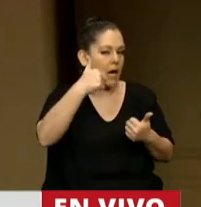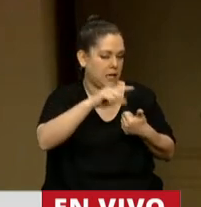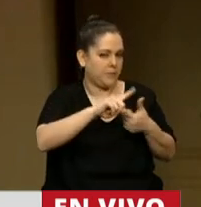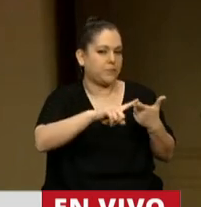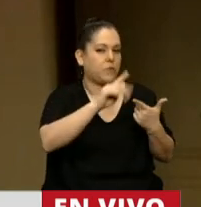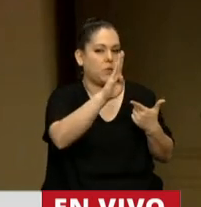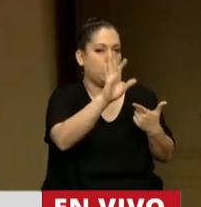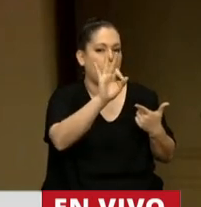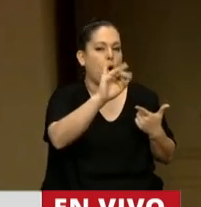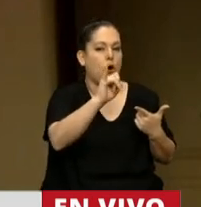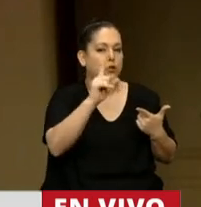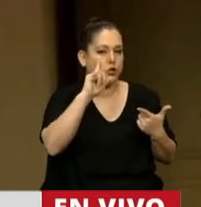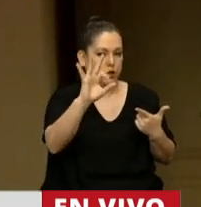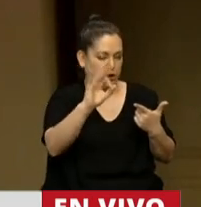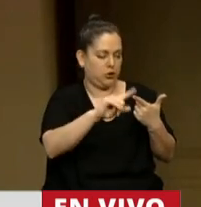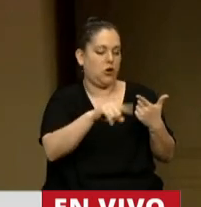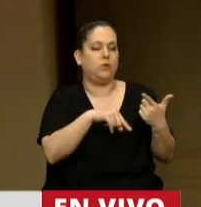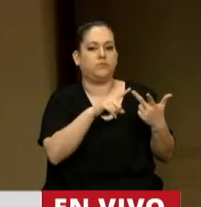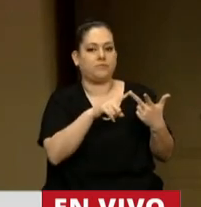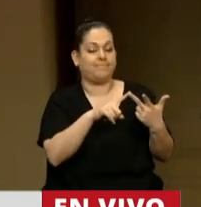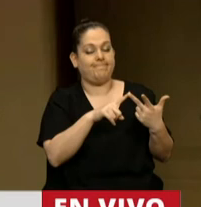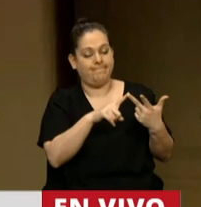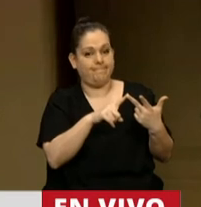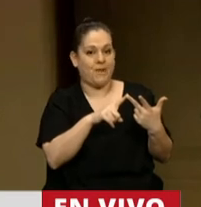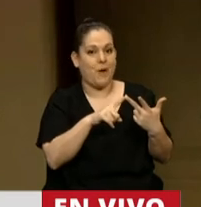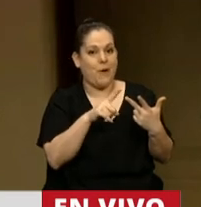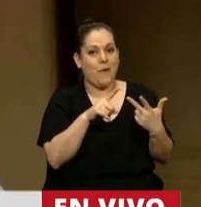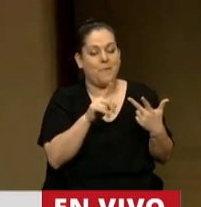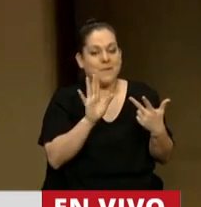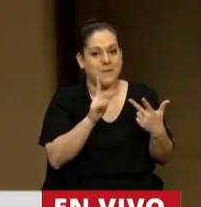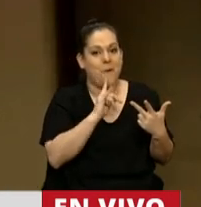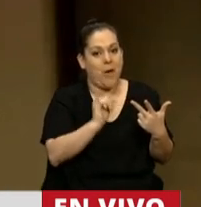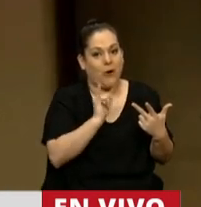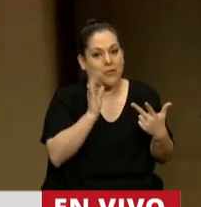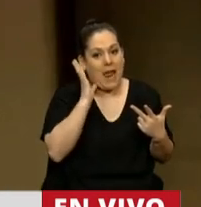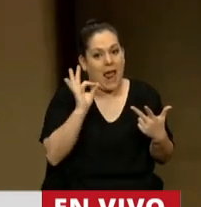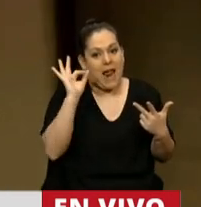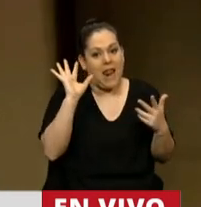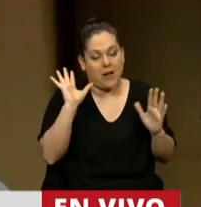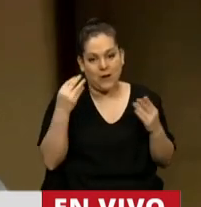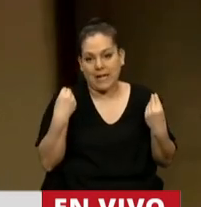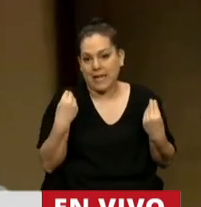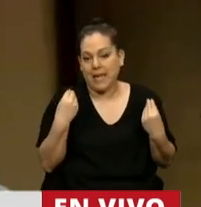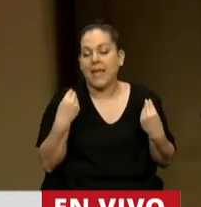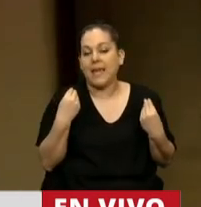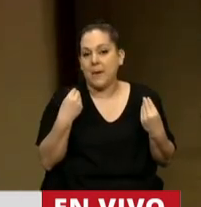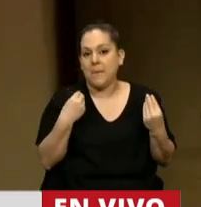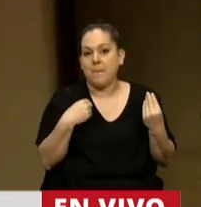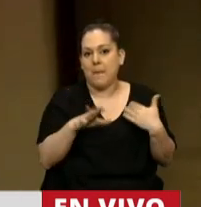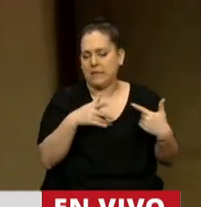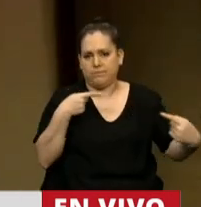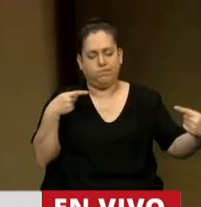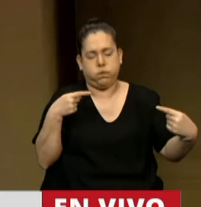Bossio, con el cual creo no cometer una infidencia si cuento esto, que fueron los más serribles